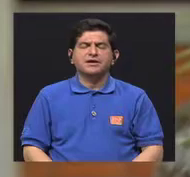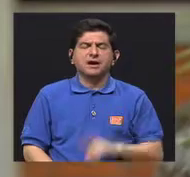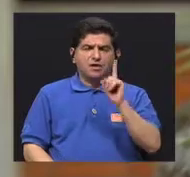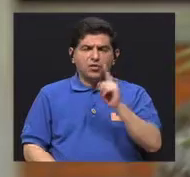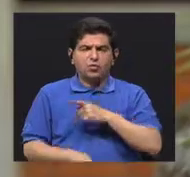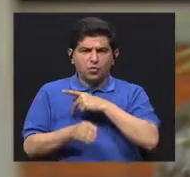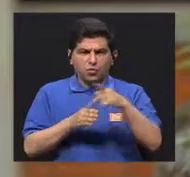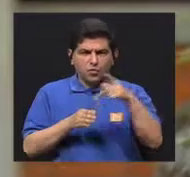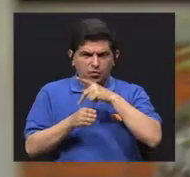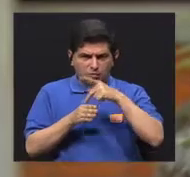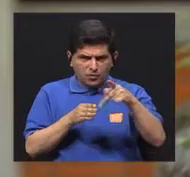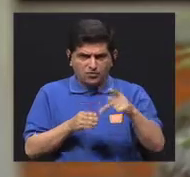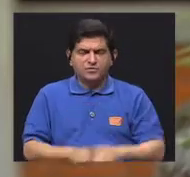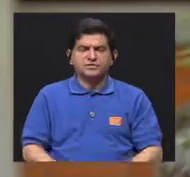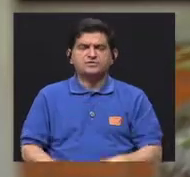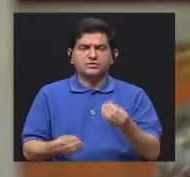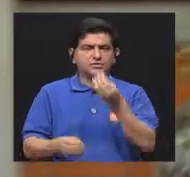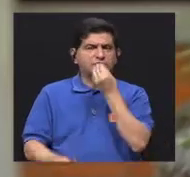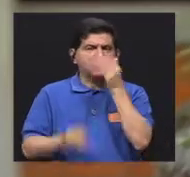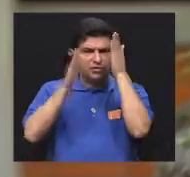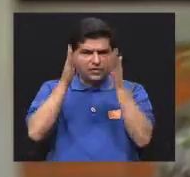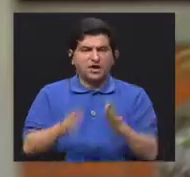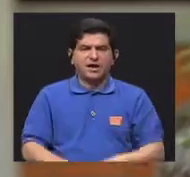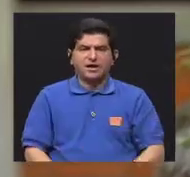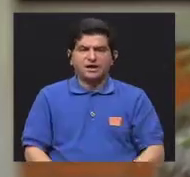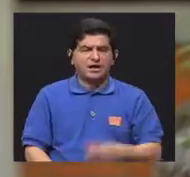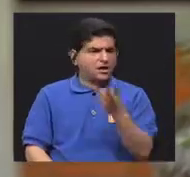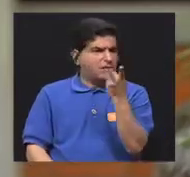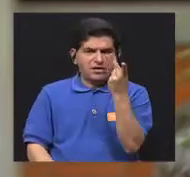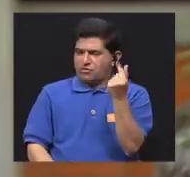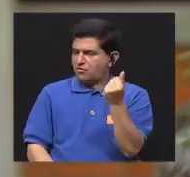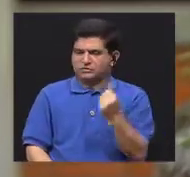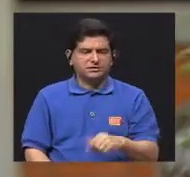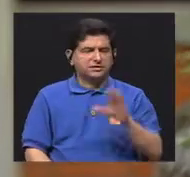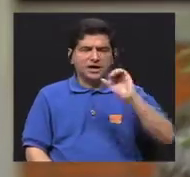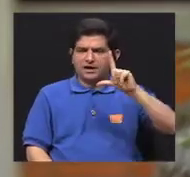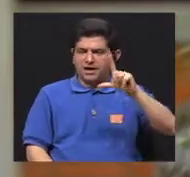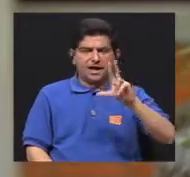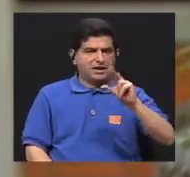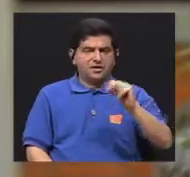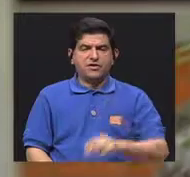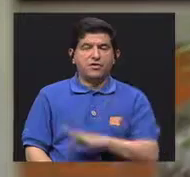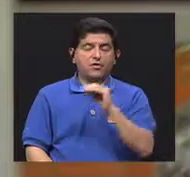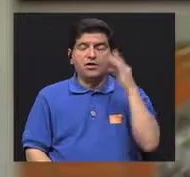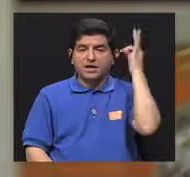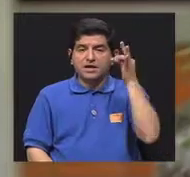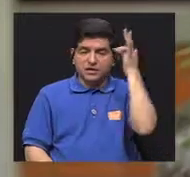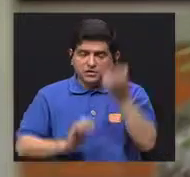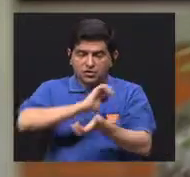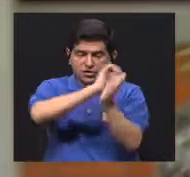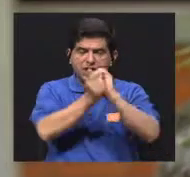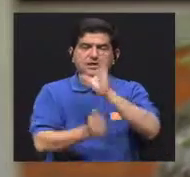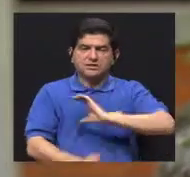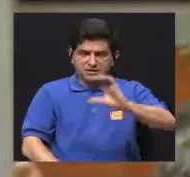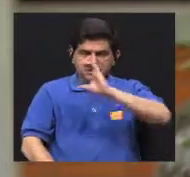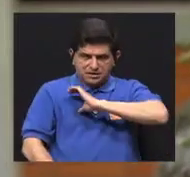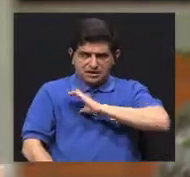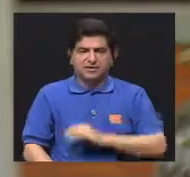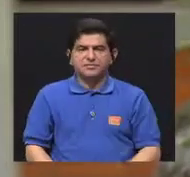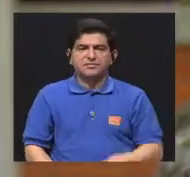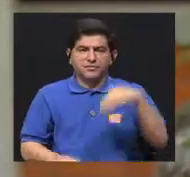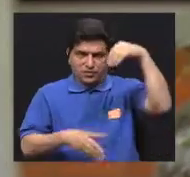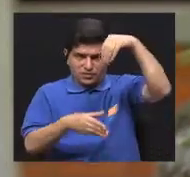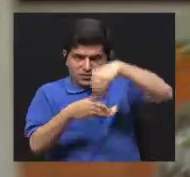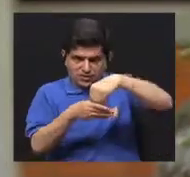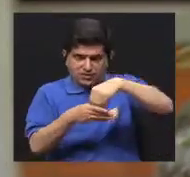en nutrición, no es un contador de calorías y estamos intentando también incluir lo que son teorías de cambios de comportamientos como